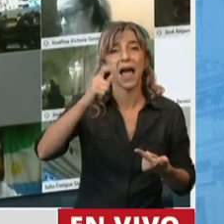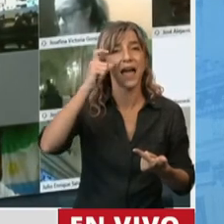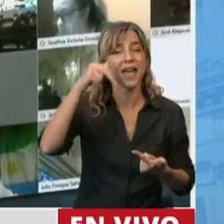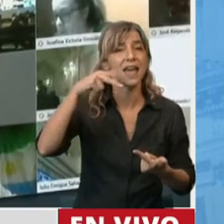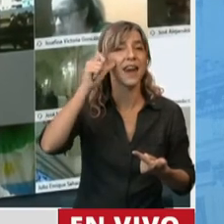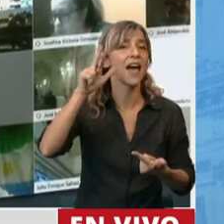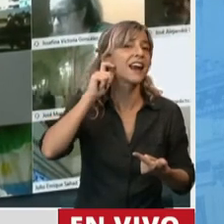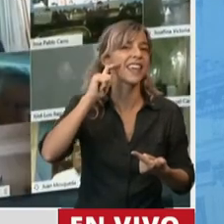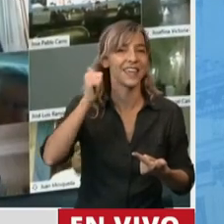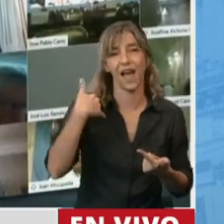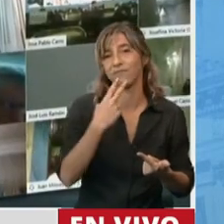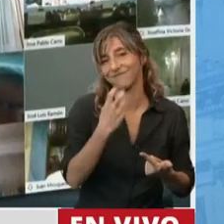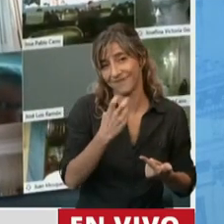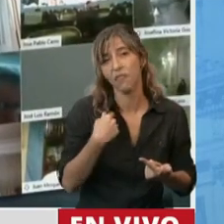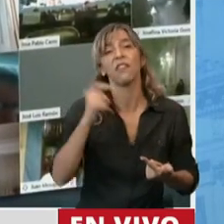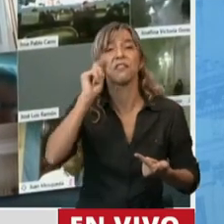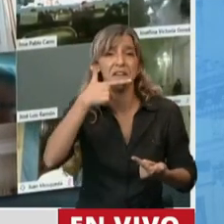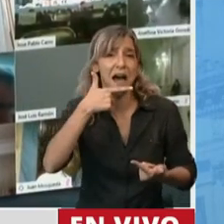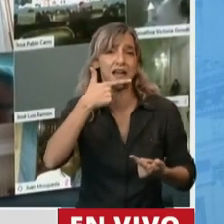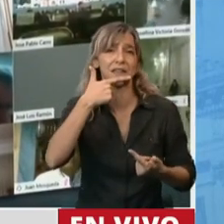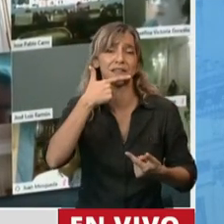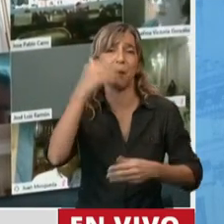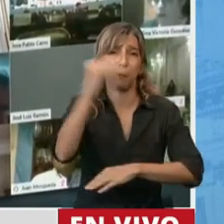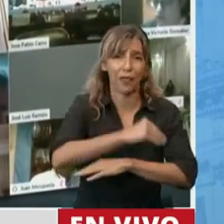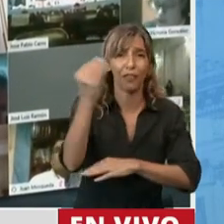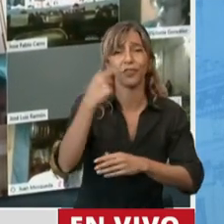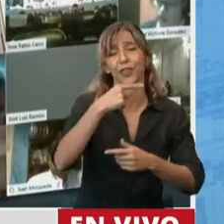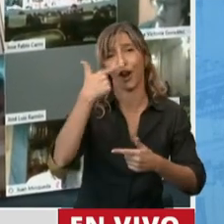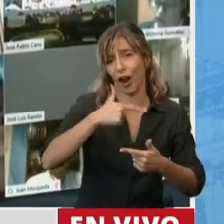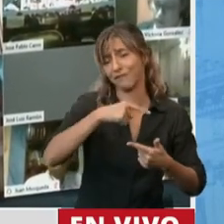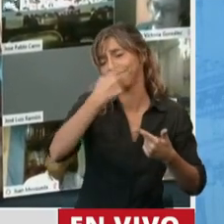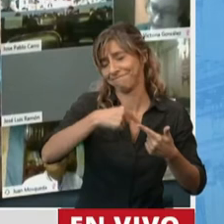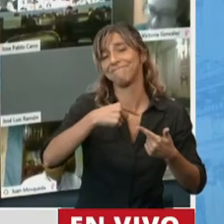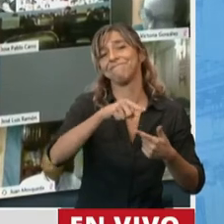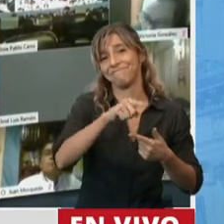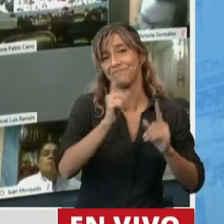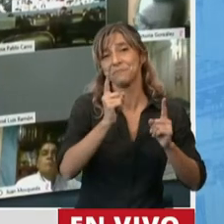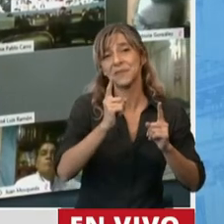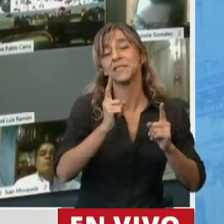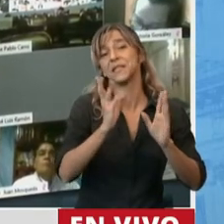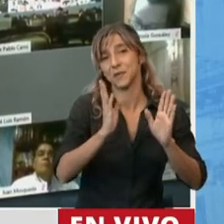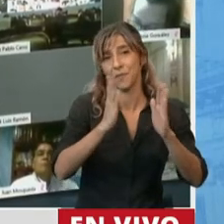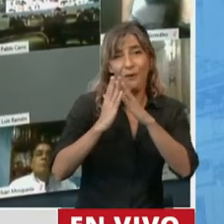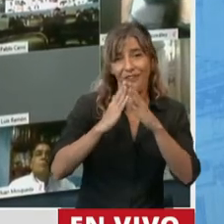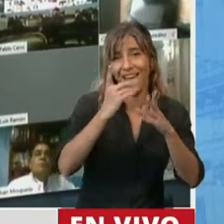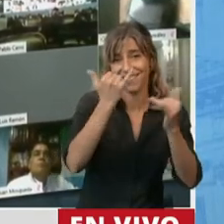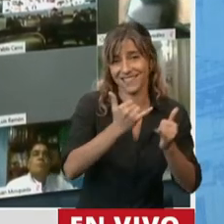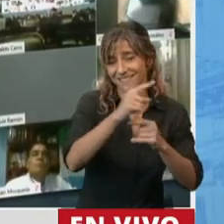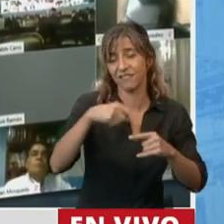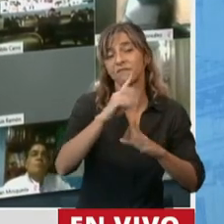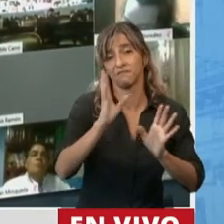Productores de gas, de petróleo, de energía que consumen los hogares y cada una de esas pequeñas MIPIME, PIME y emprendedores.